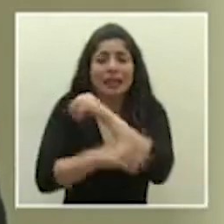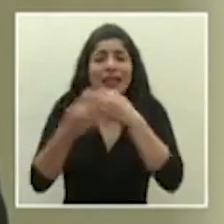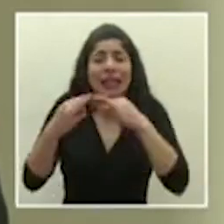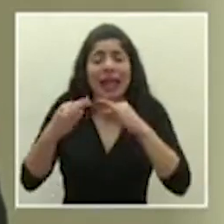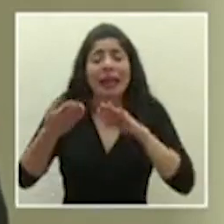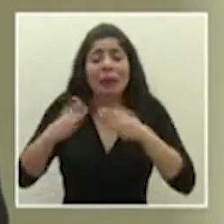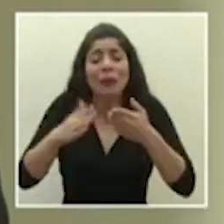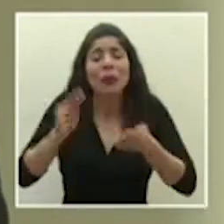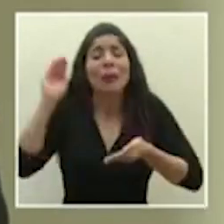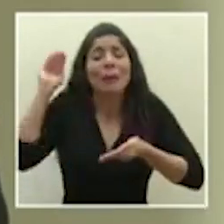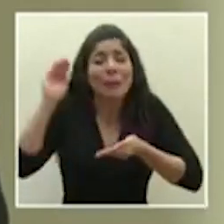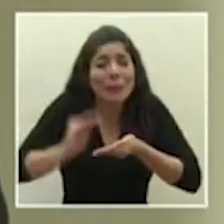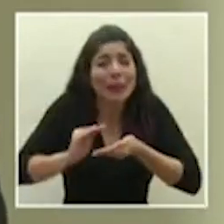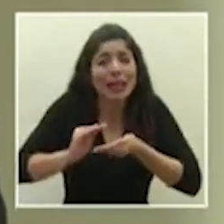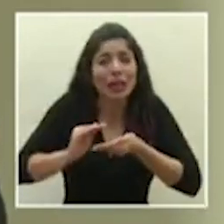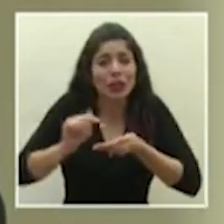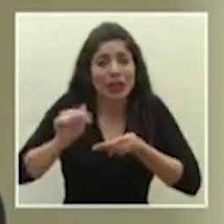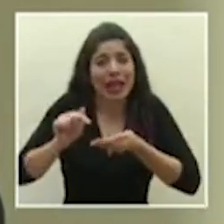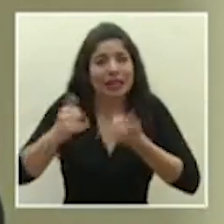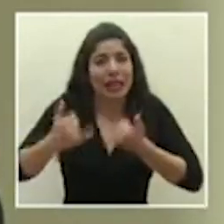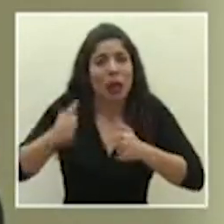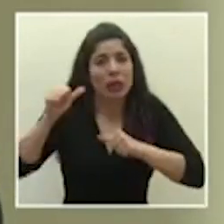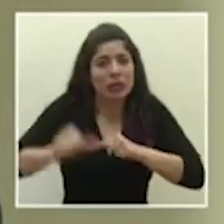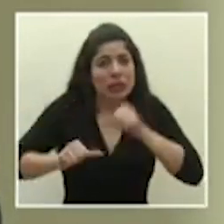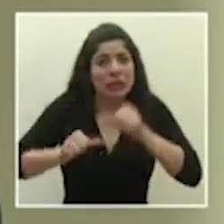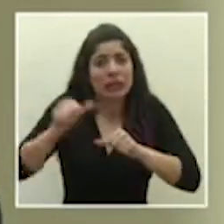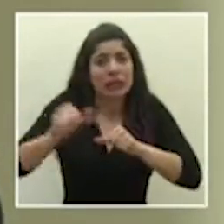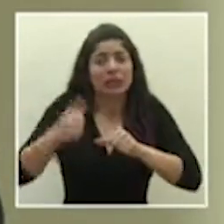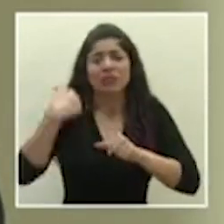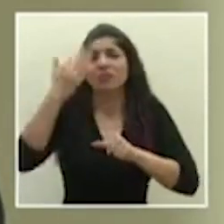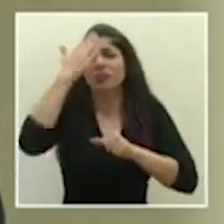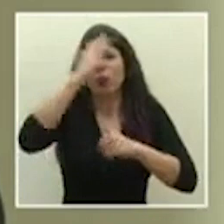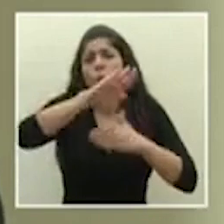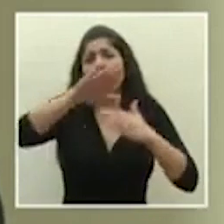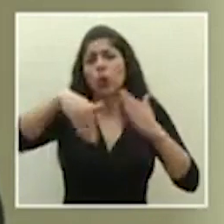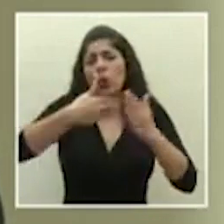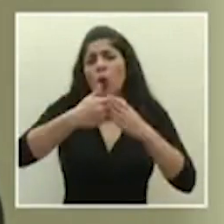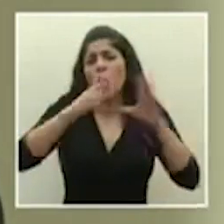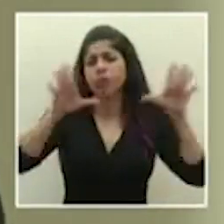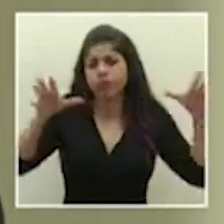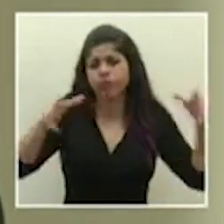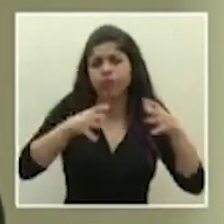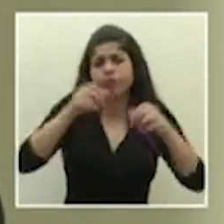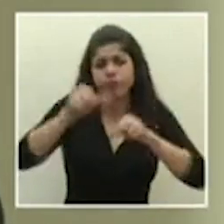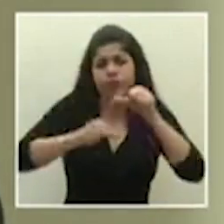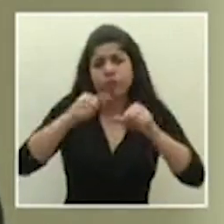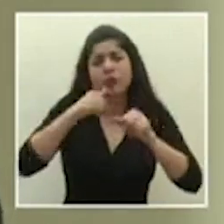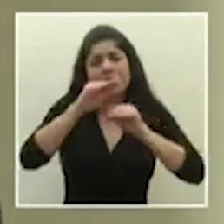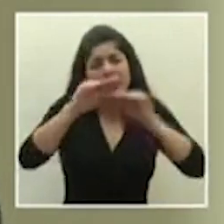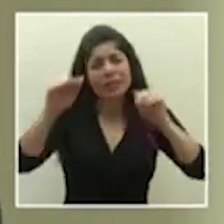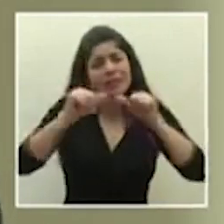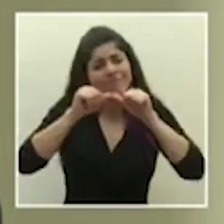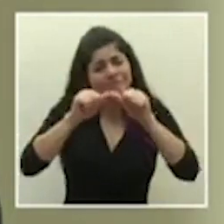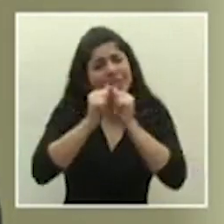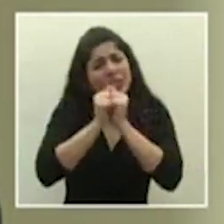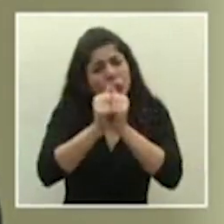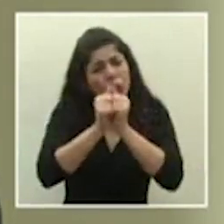en nuestro país. Y yo creo que en eso todos nos hemos unido y llamo otra vez a que mantengamos esa unión,